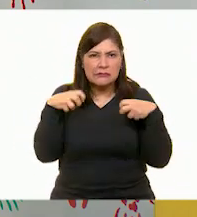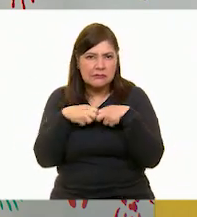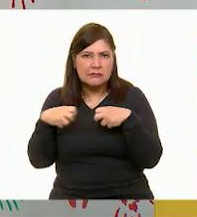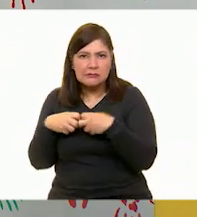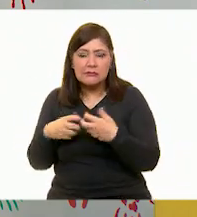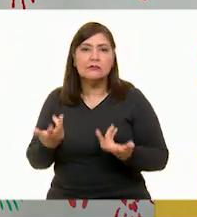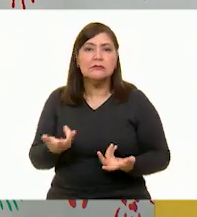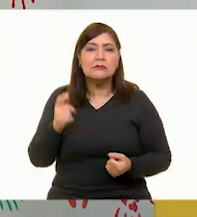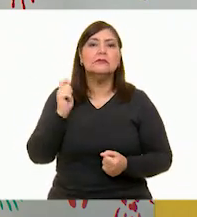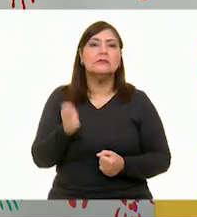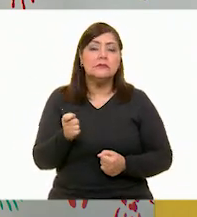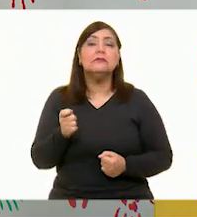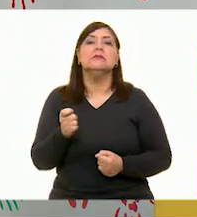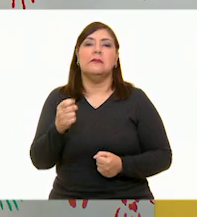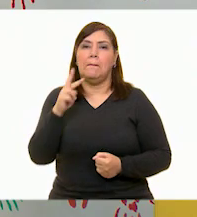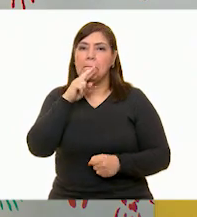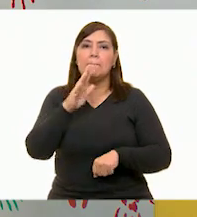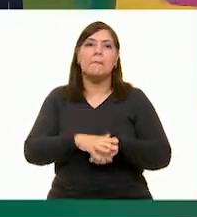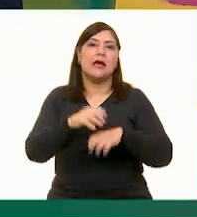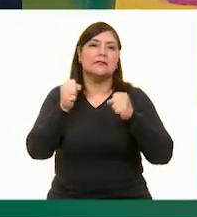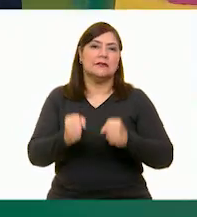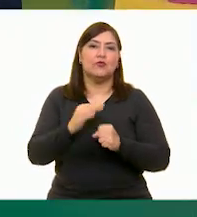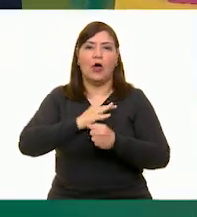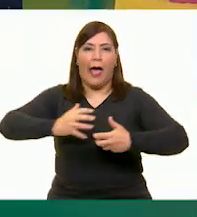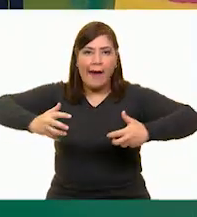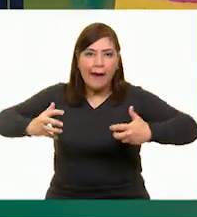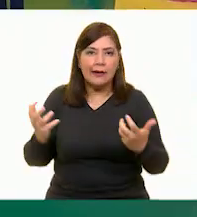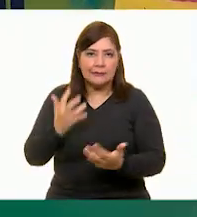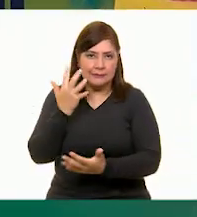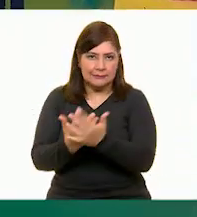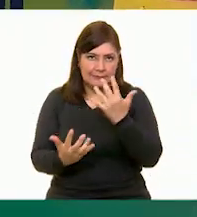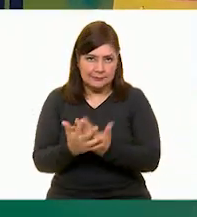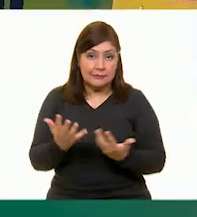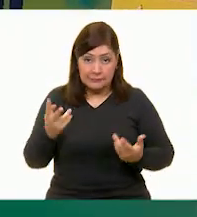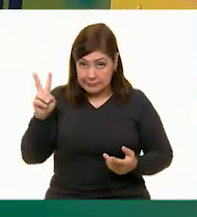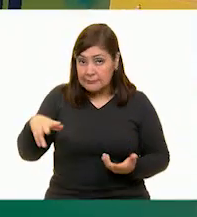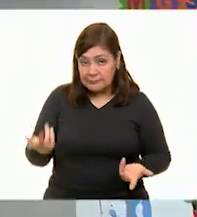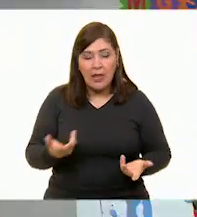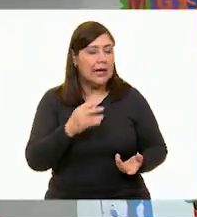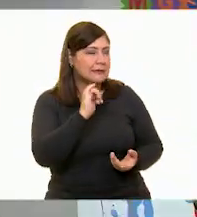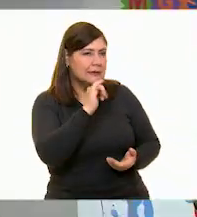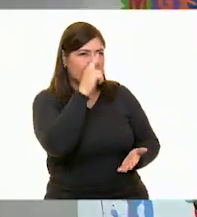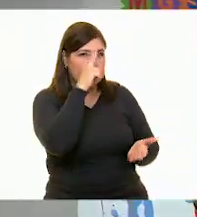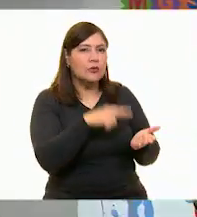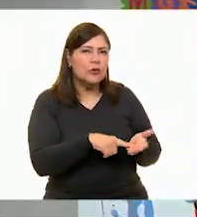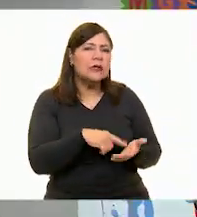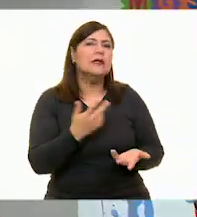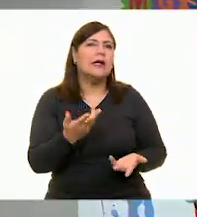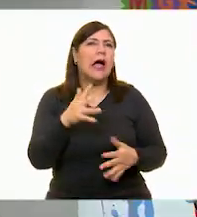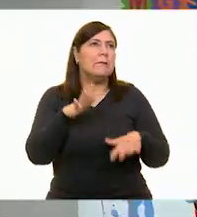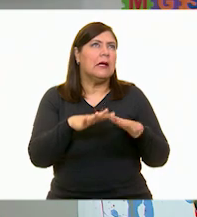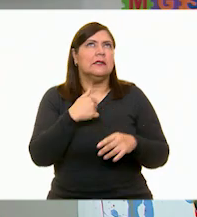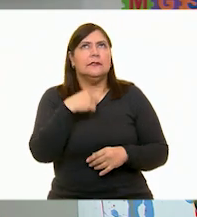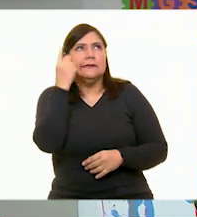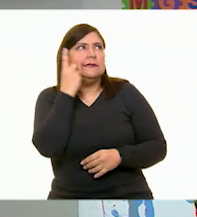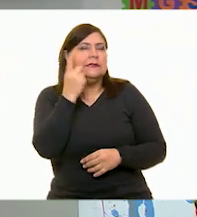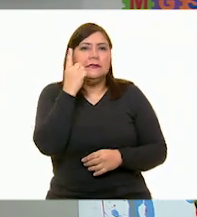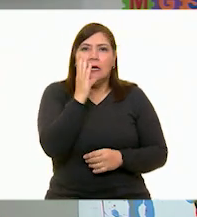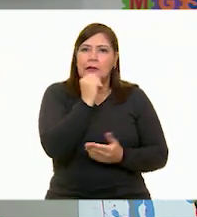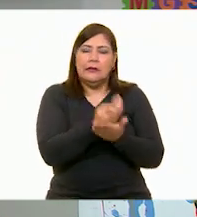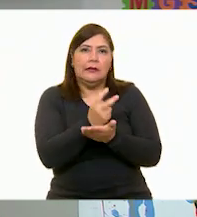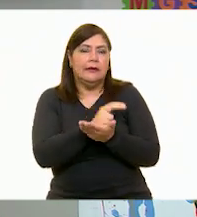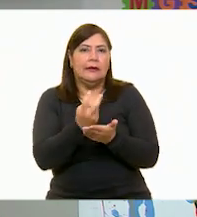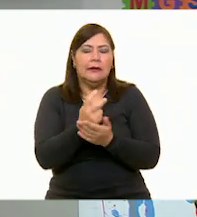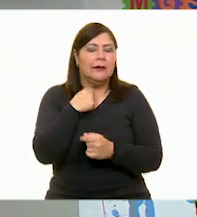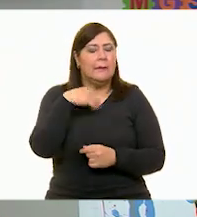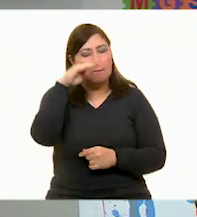mejor es realizar acciones. ¿No creen? Sí, yo creo que sí, porque luego no podemos ni dormir pensando en